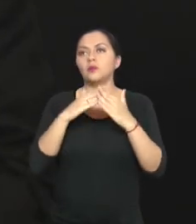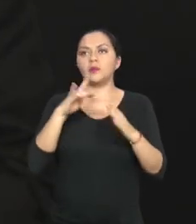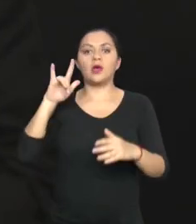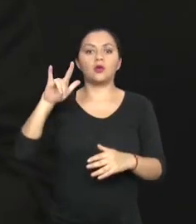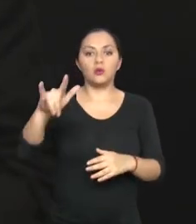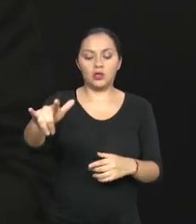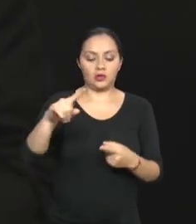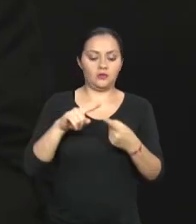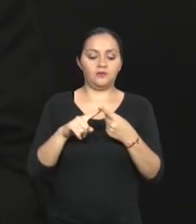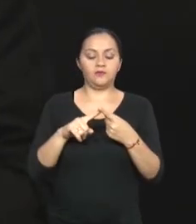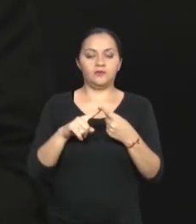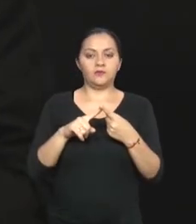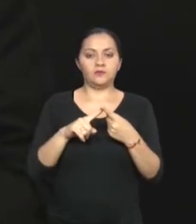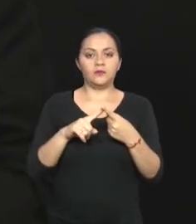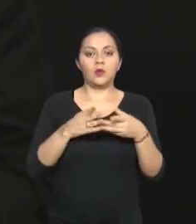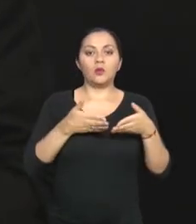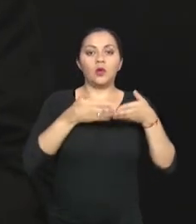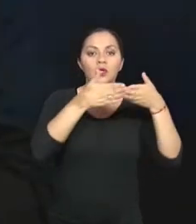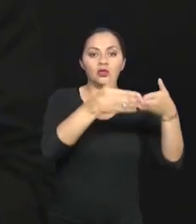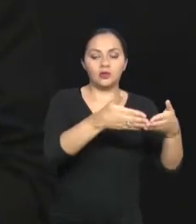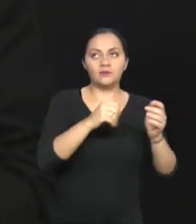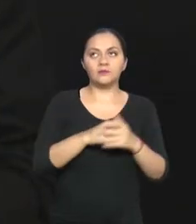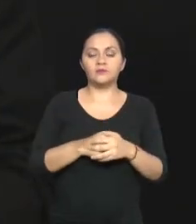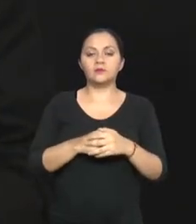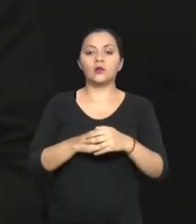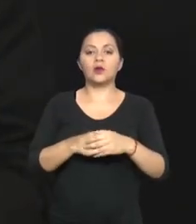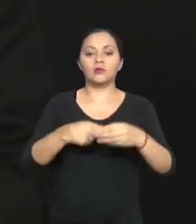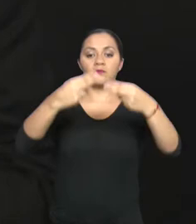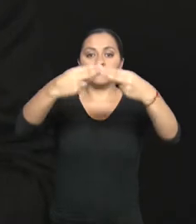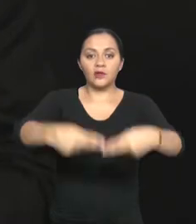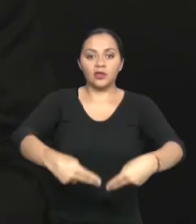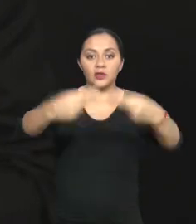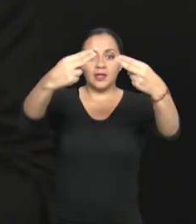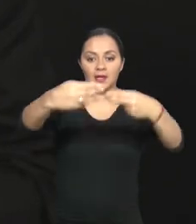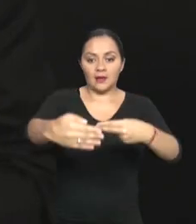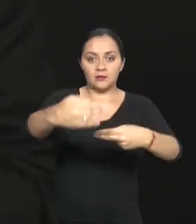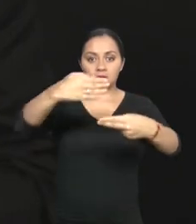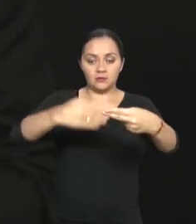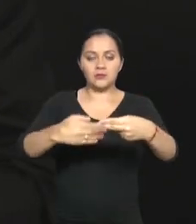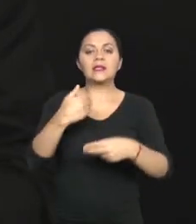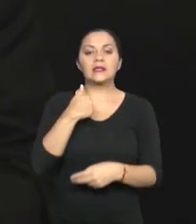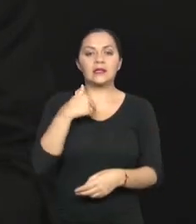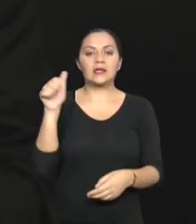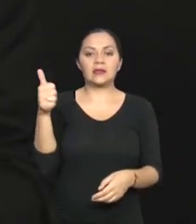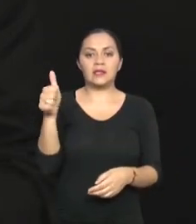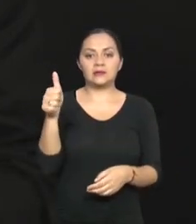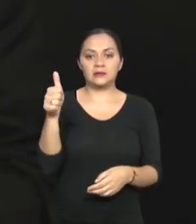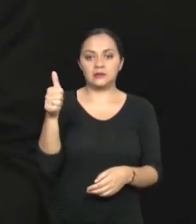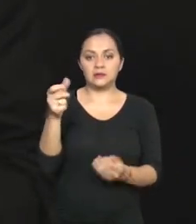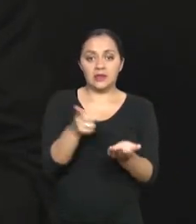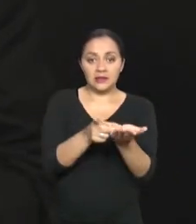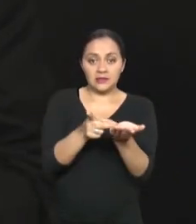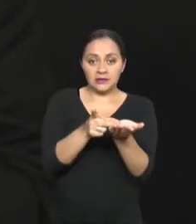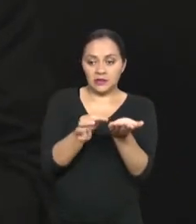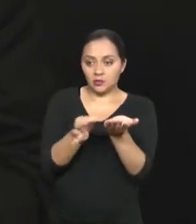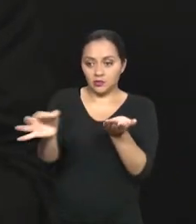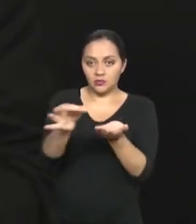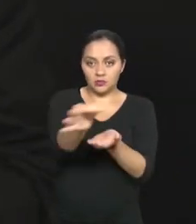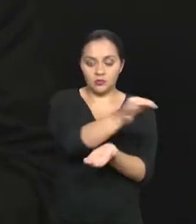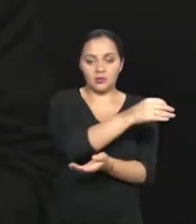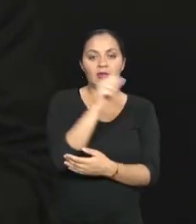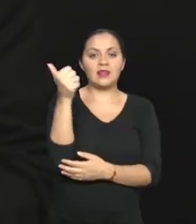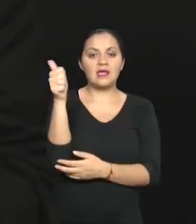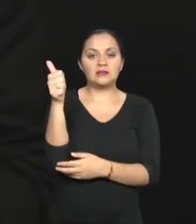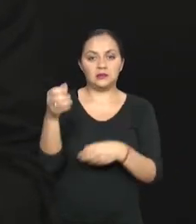aeropuertos y zonas fronterizas. En ese sentido, tenemos 10 direcciones distritales en donde el